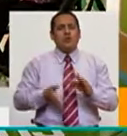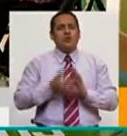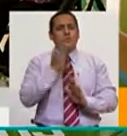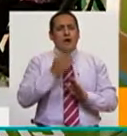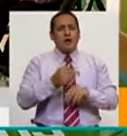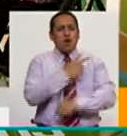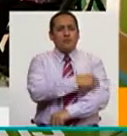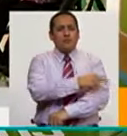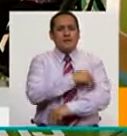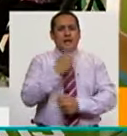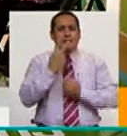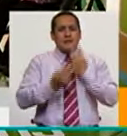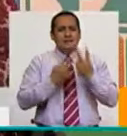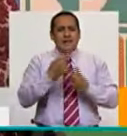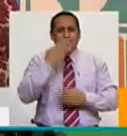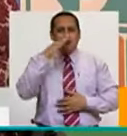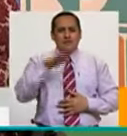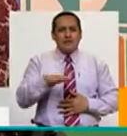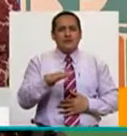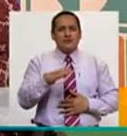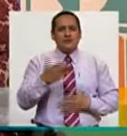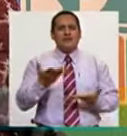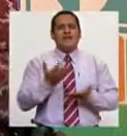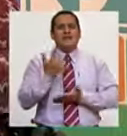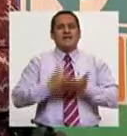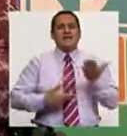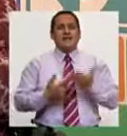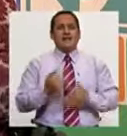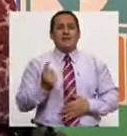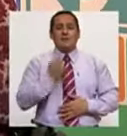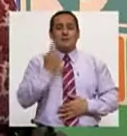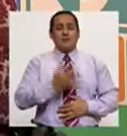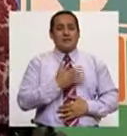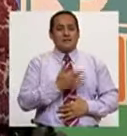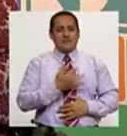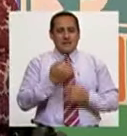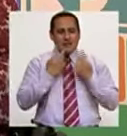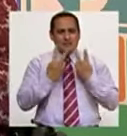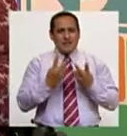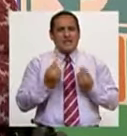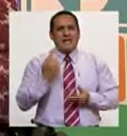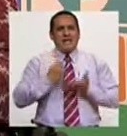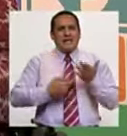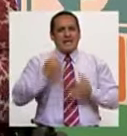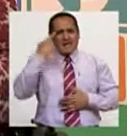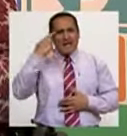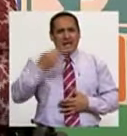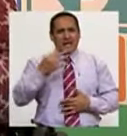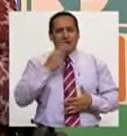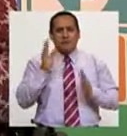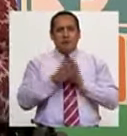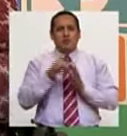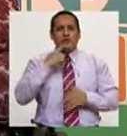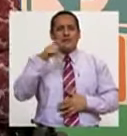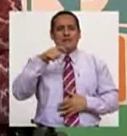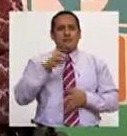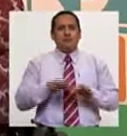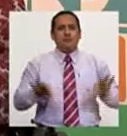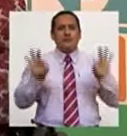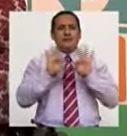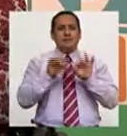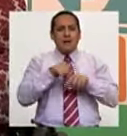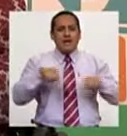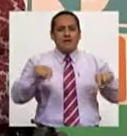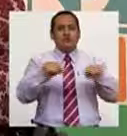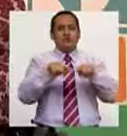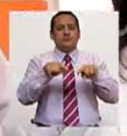y visitan a los niños, ¿qué es la primera sensación que puedes encontrar? ¿Y qué crees que es la necesidad más grande en ese